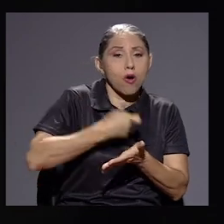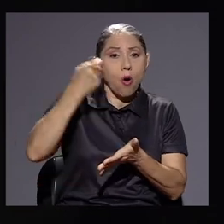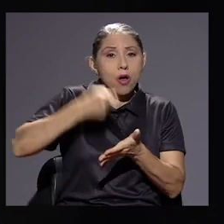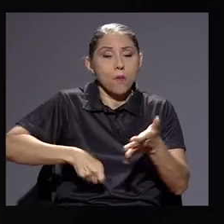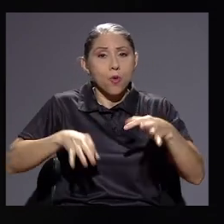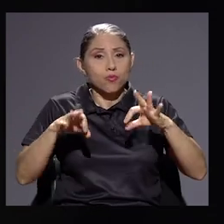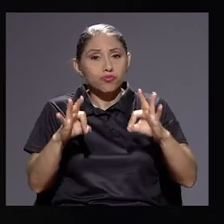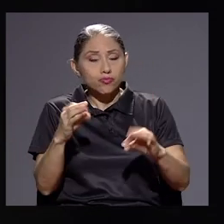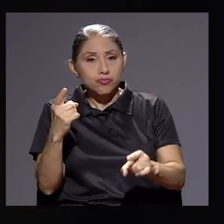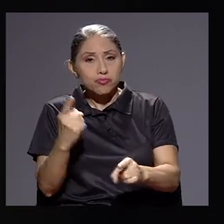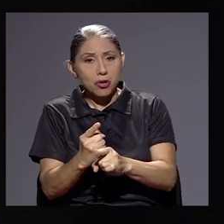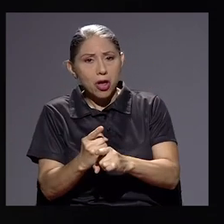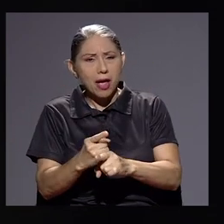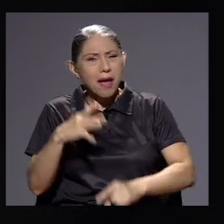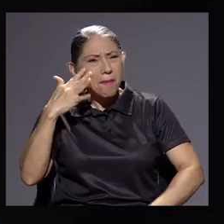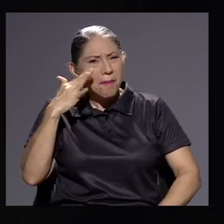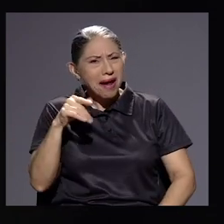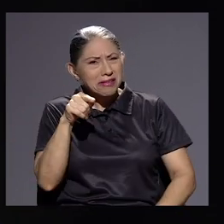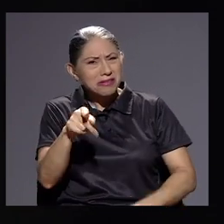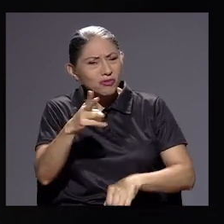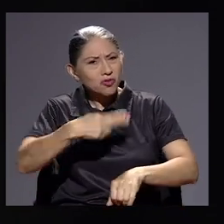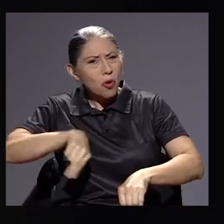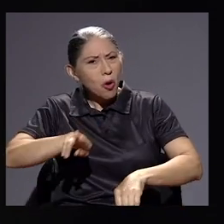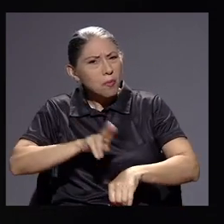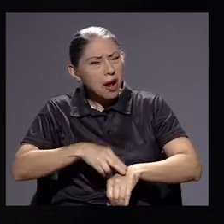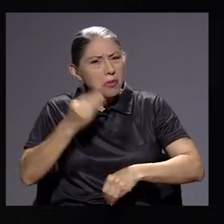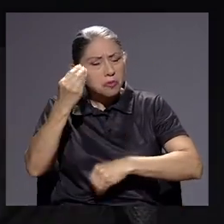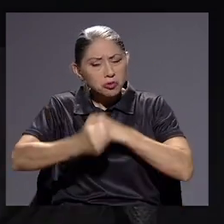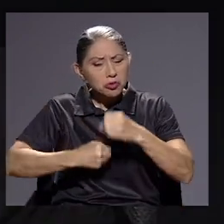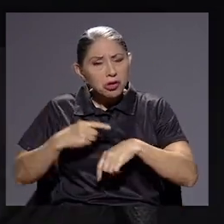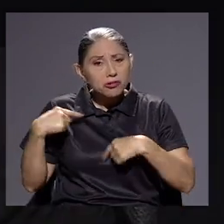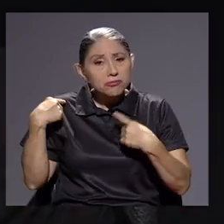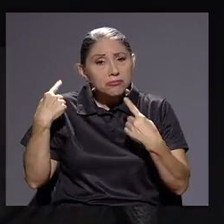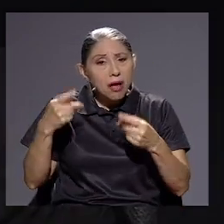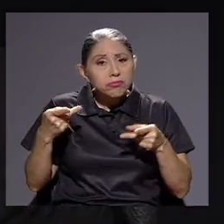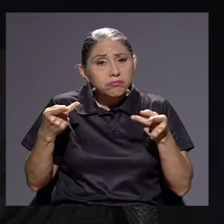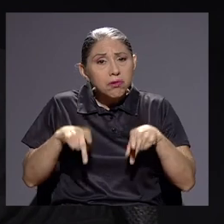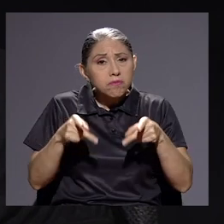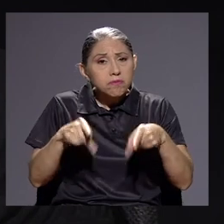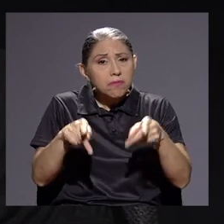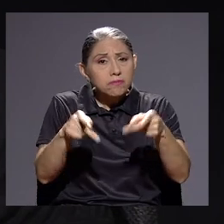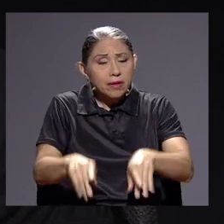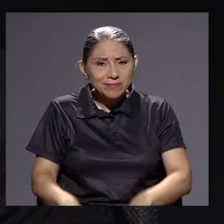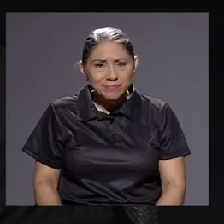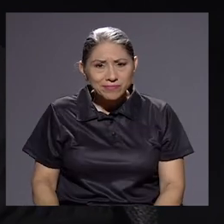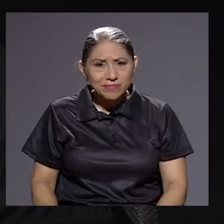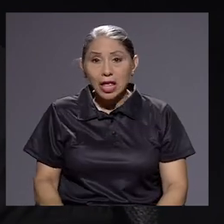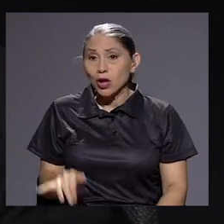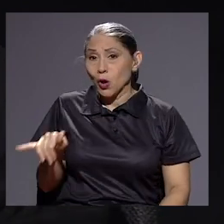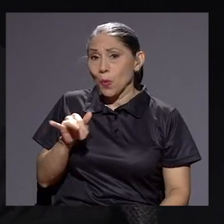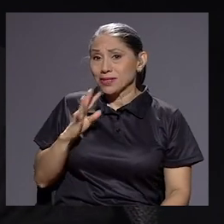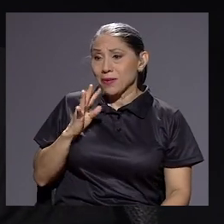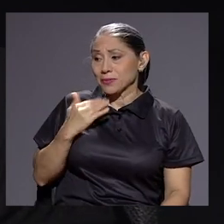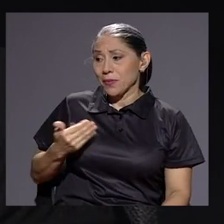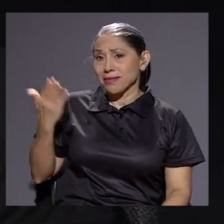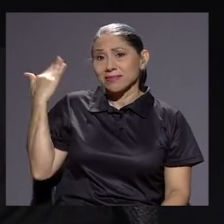esto es algo como normal, porque viene sucediendo desde hace muchos años. Volvemos a lo que estábamos hablando hace un momento, es nuestra cultura.